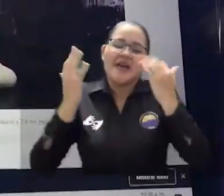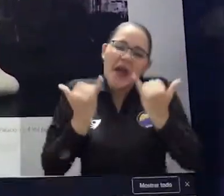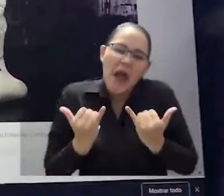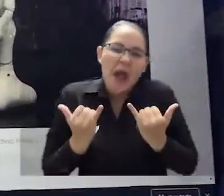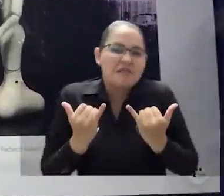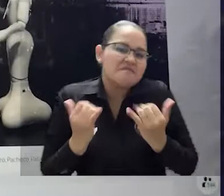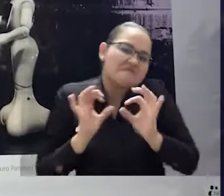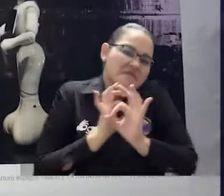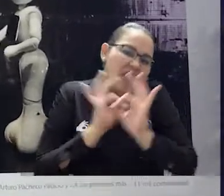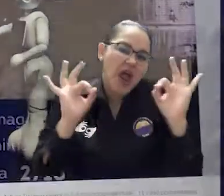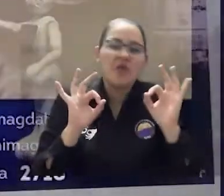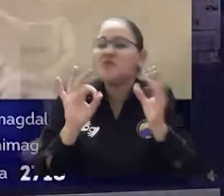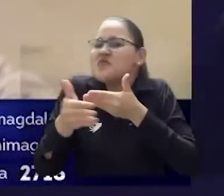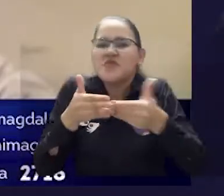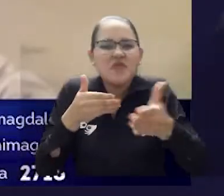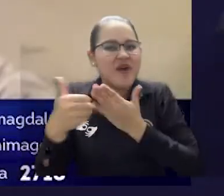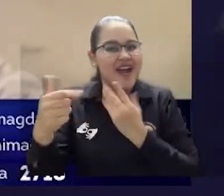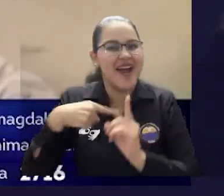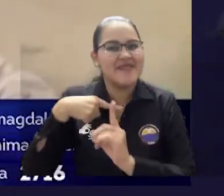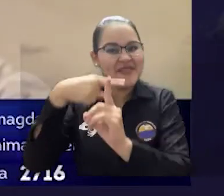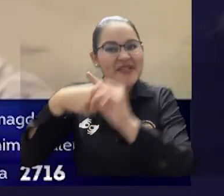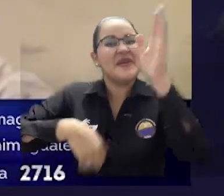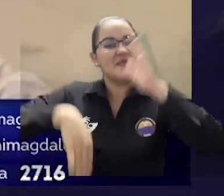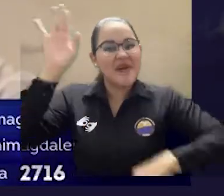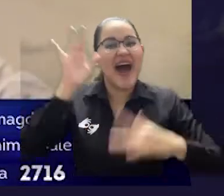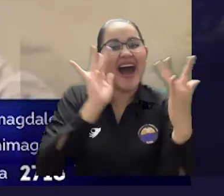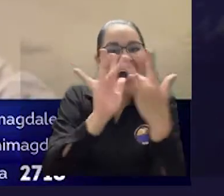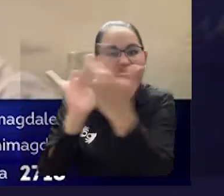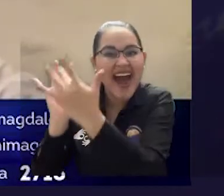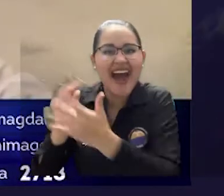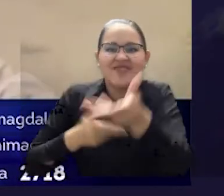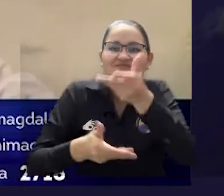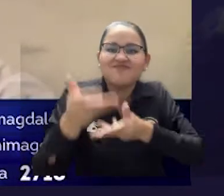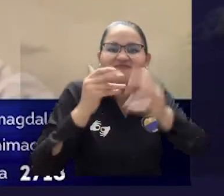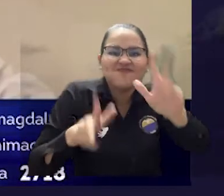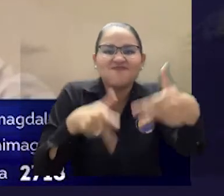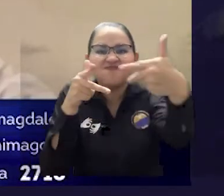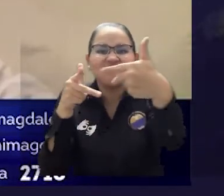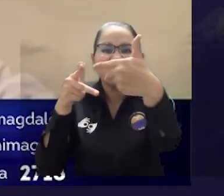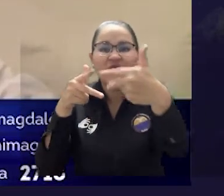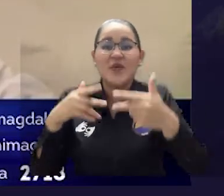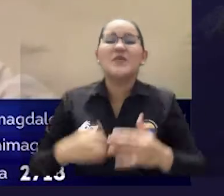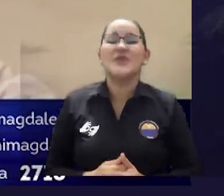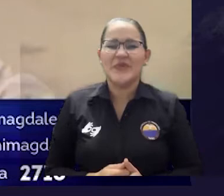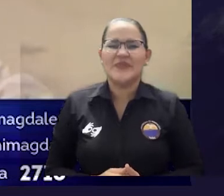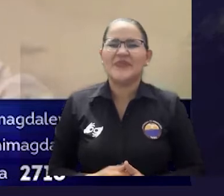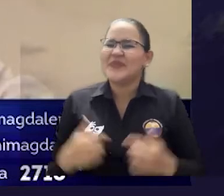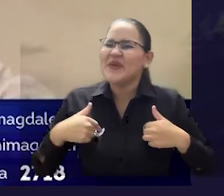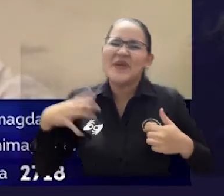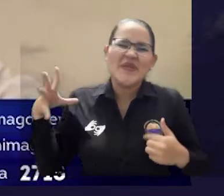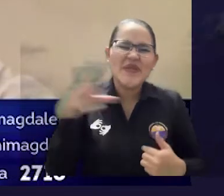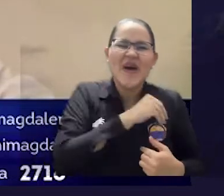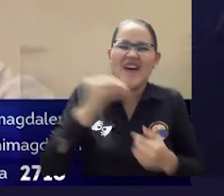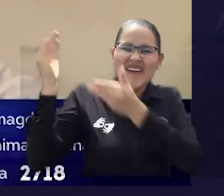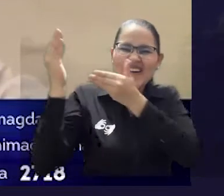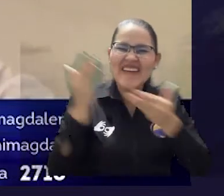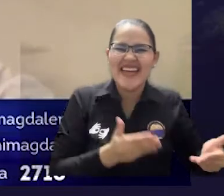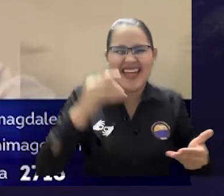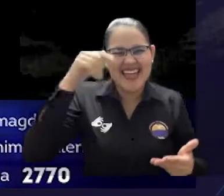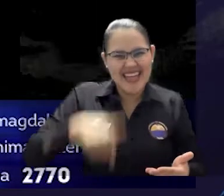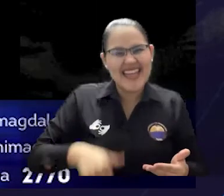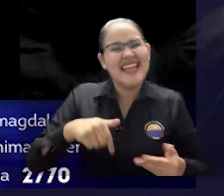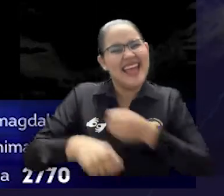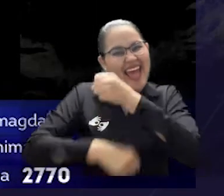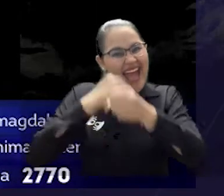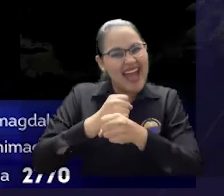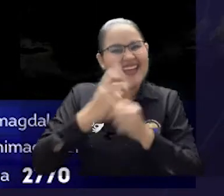redes y el mundo digital. Hoy quiero darle la bienvenida a todos aquellos estudiantes nuevos que lograron entrar para este periodo del 2020.